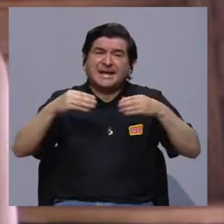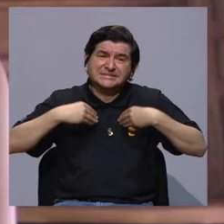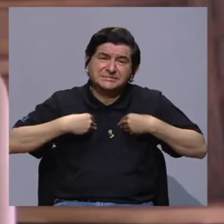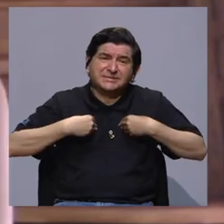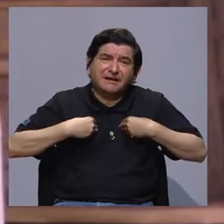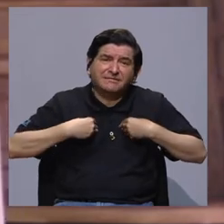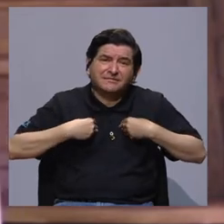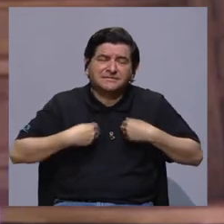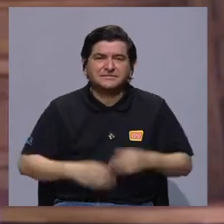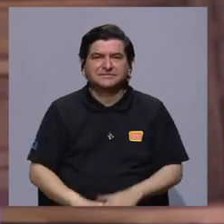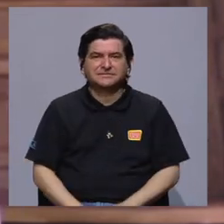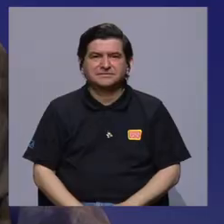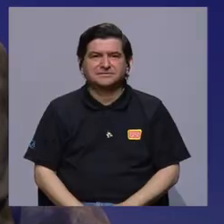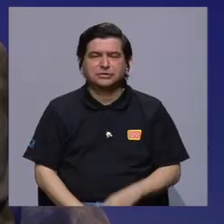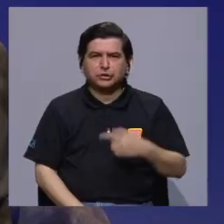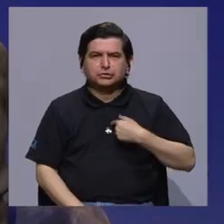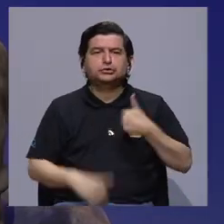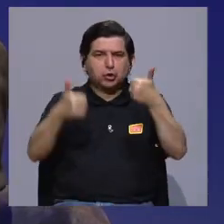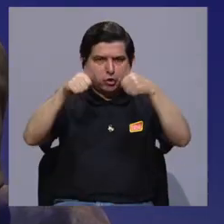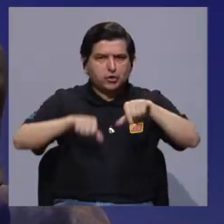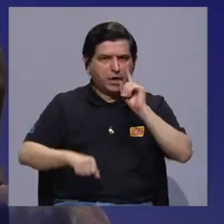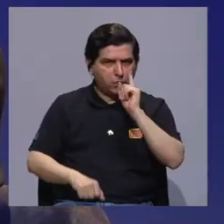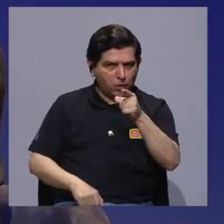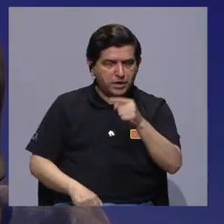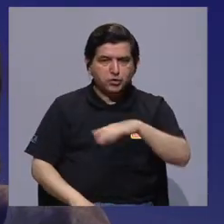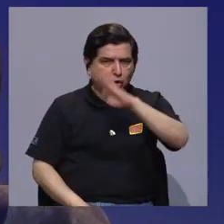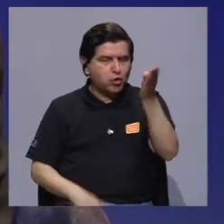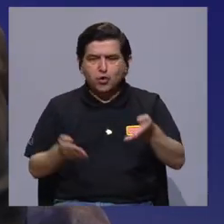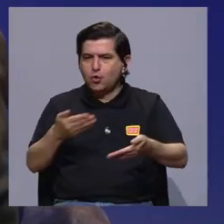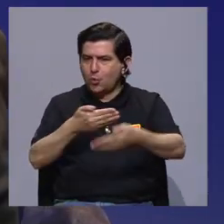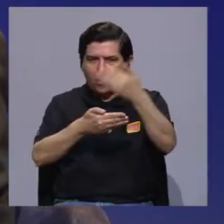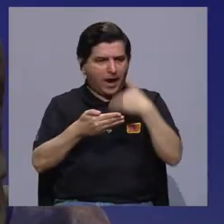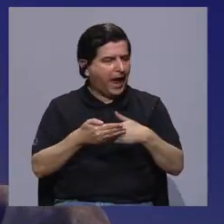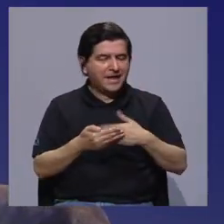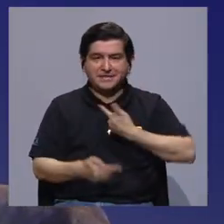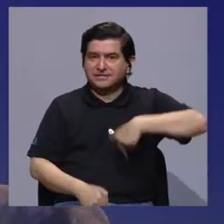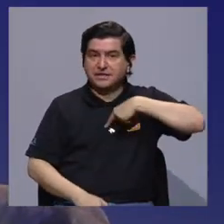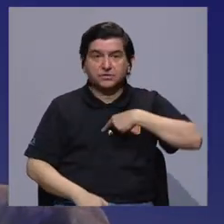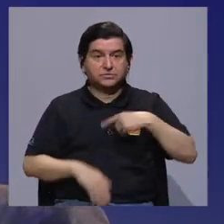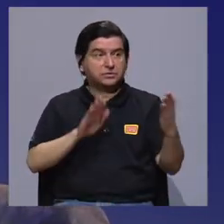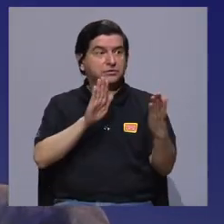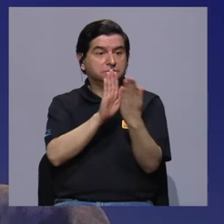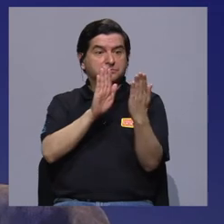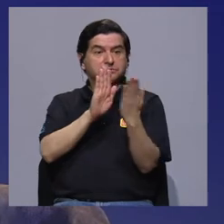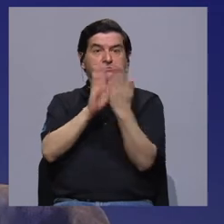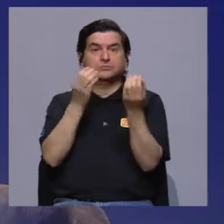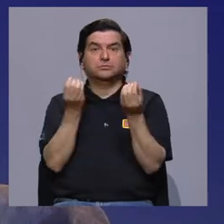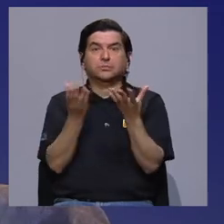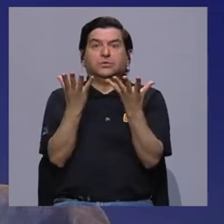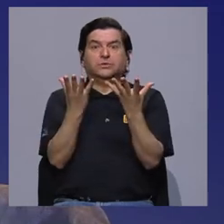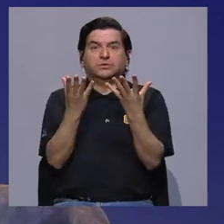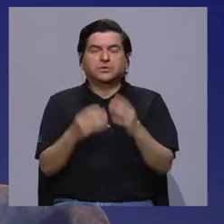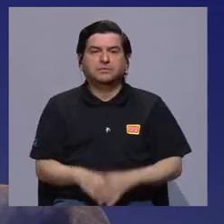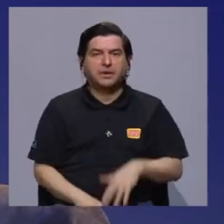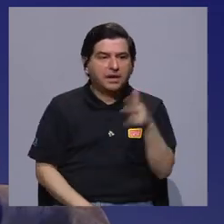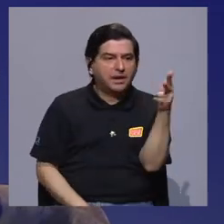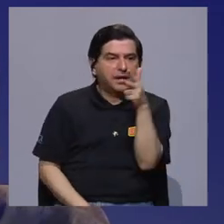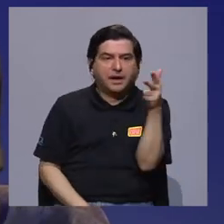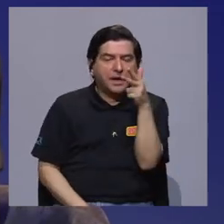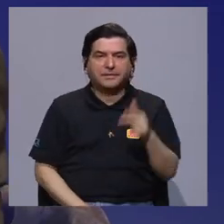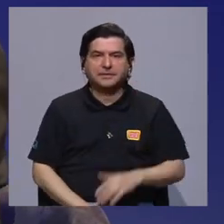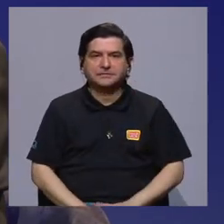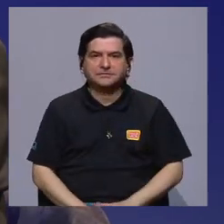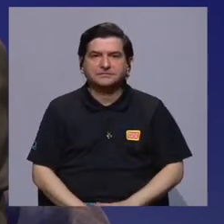aceptable. Yo coincido con usted. nunca antes hemos estado tan expuestos a las